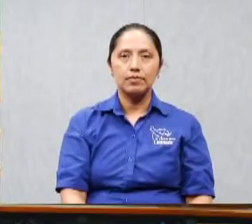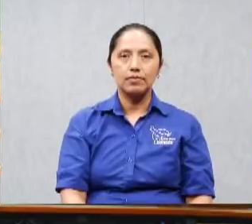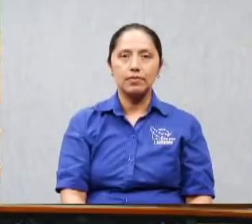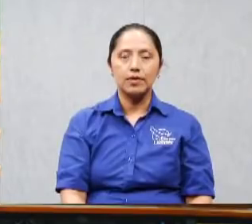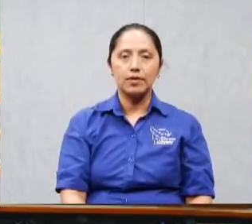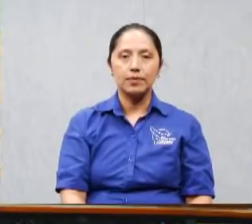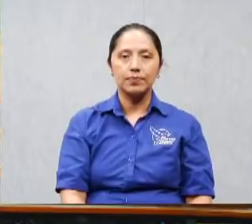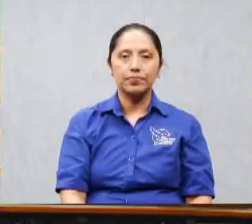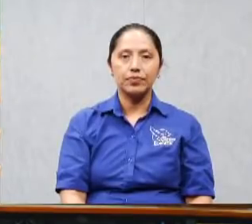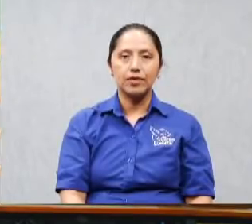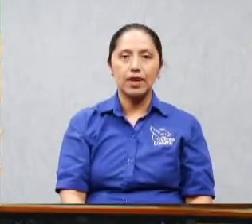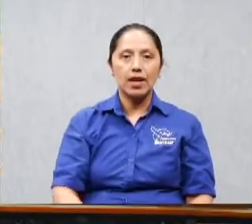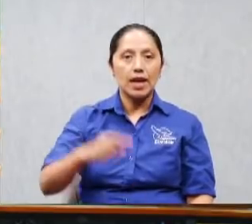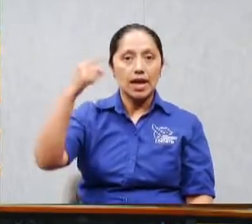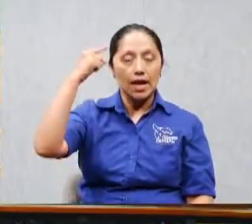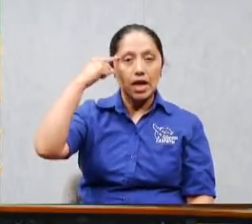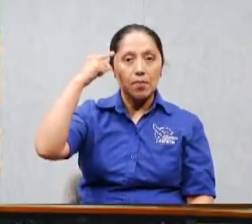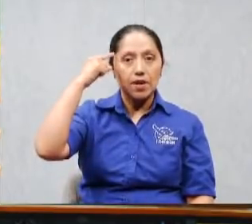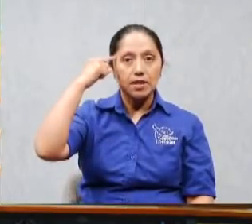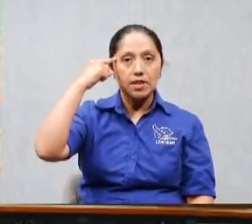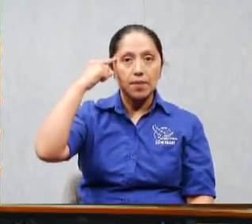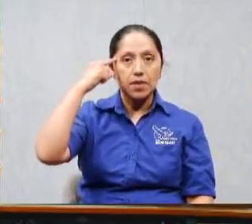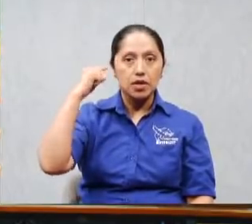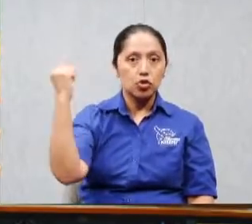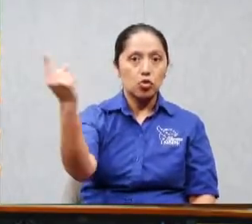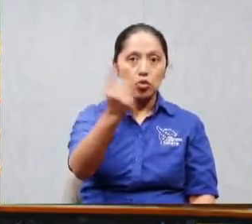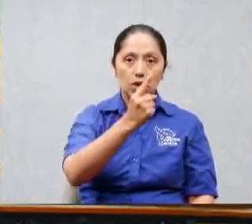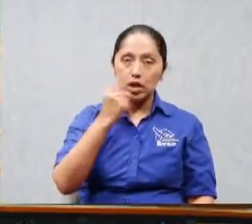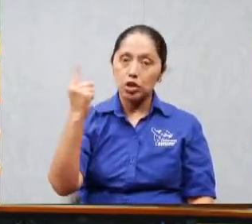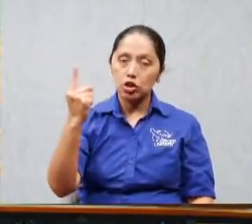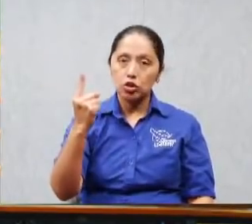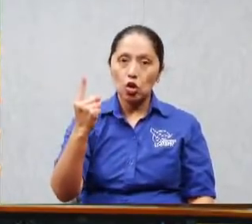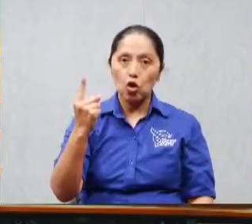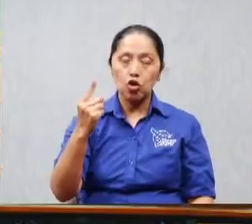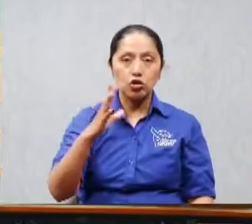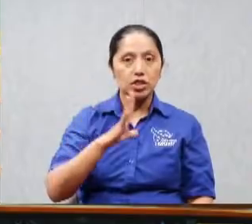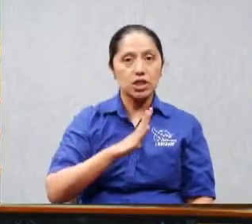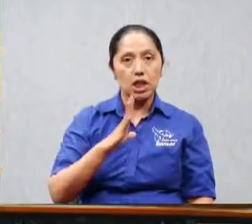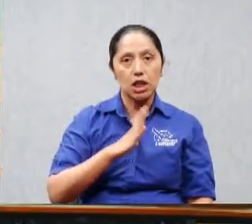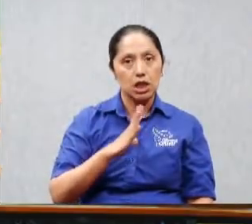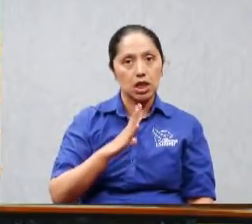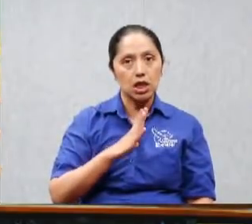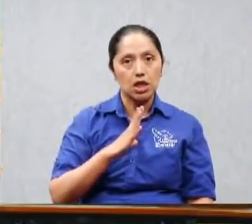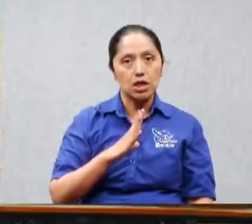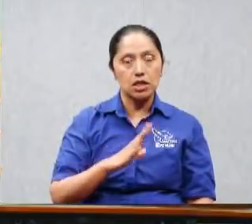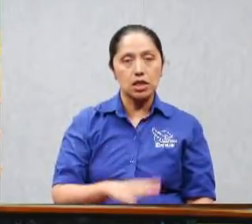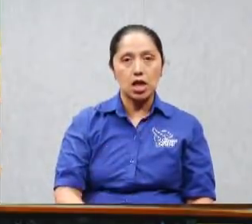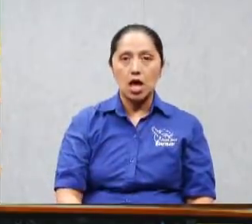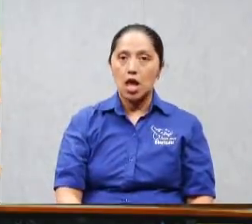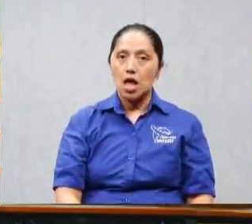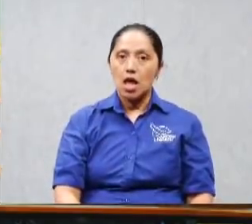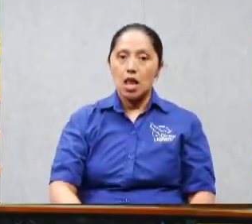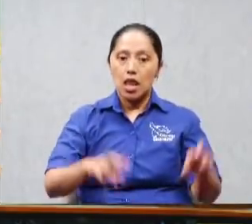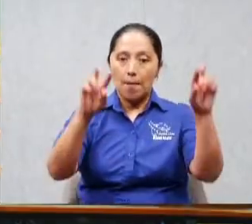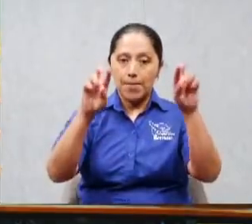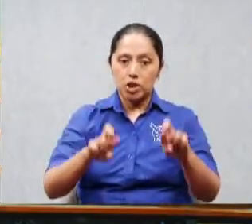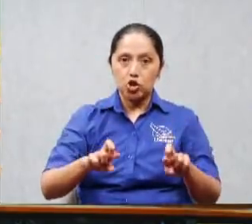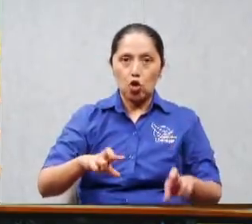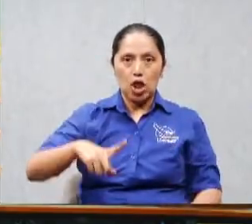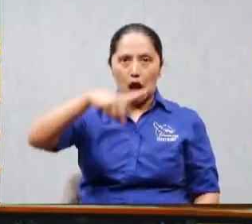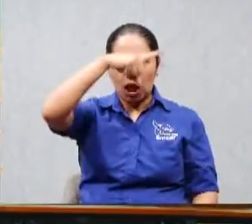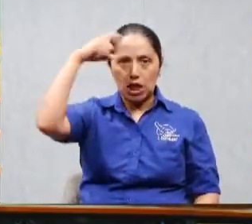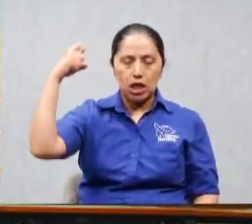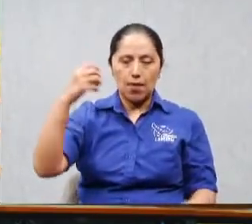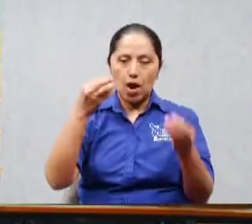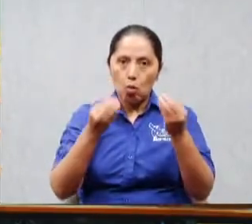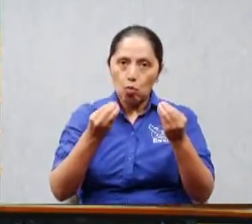mire el pensamiento normal ¿cuál es? el que hizo bastante le tienen que pagar bastante esto no hizo no hizo